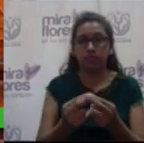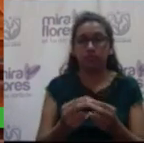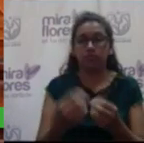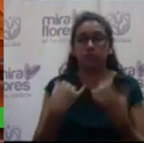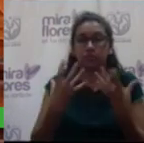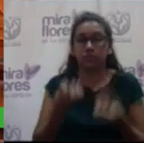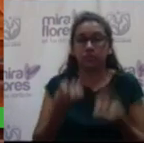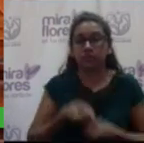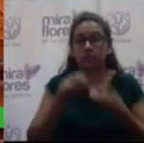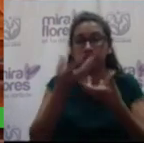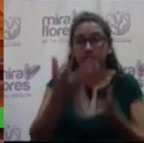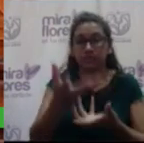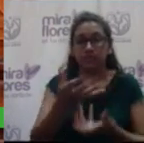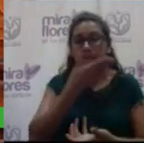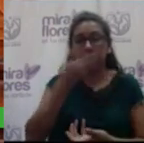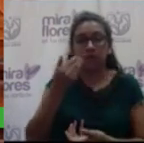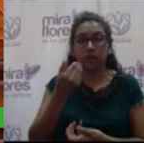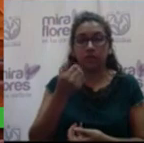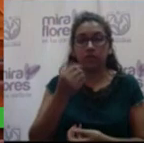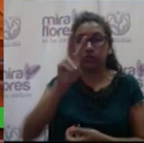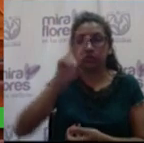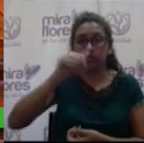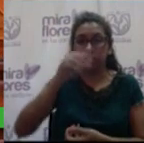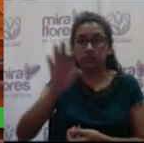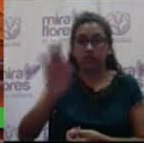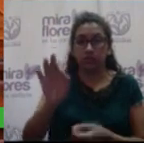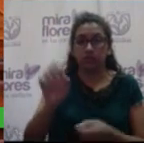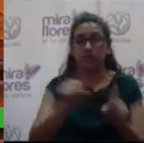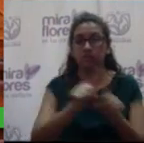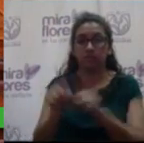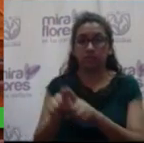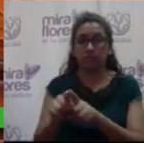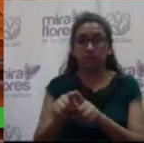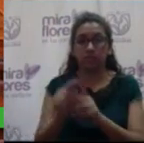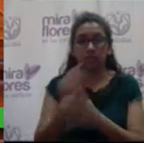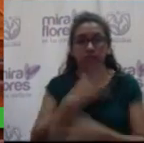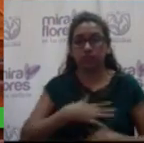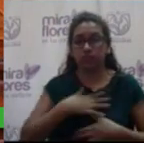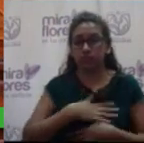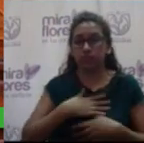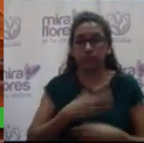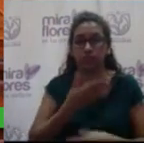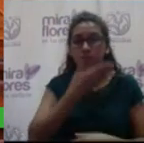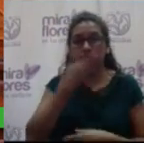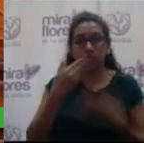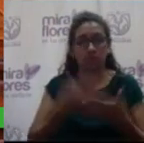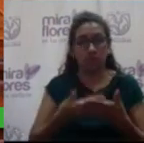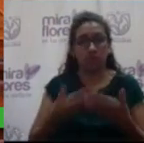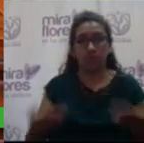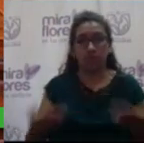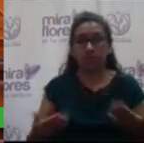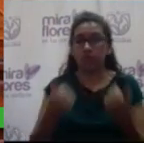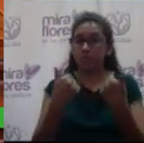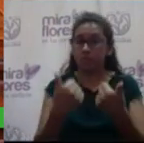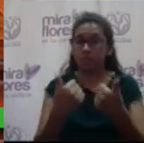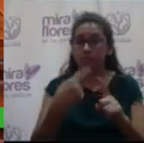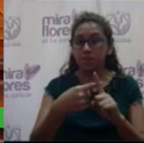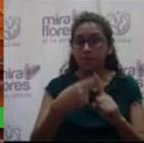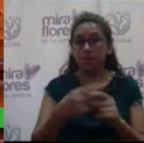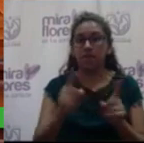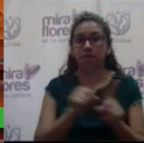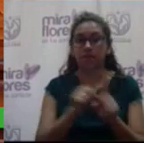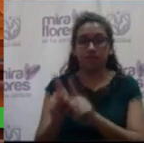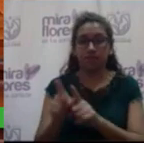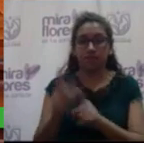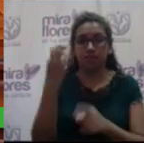ustedes, un 2019 también venturoso, lleno de prosperidad, de cosas buenas y lo mejor para